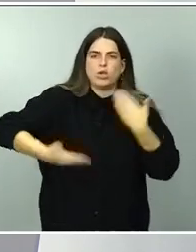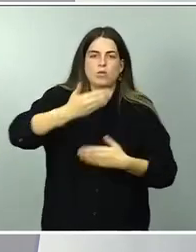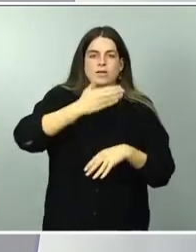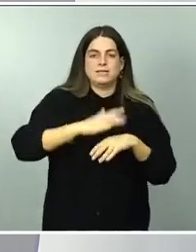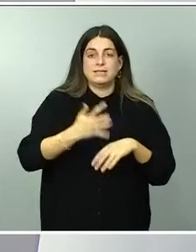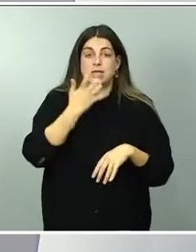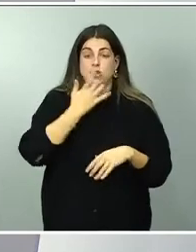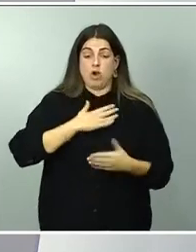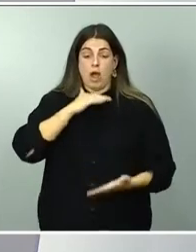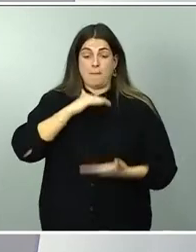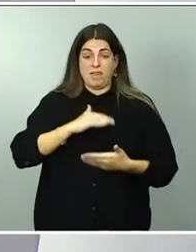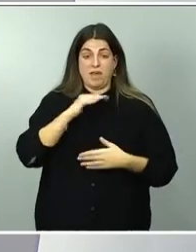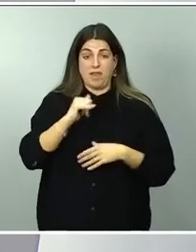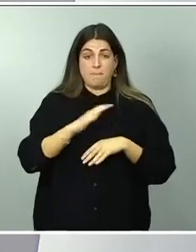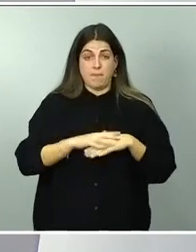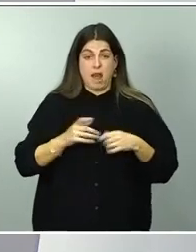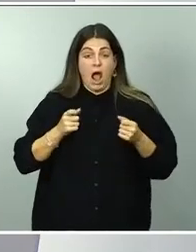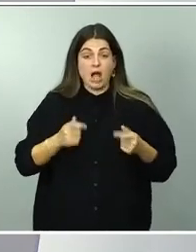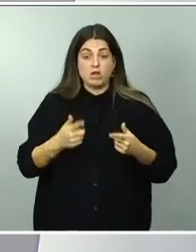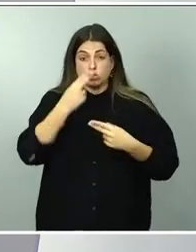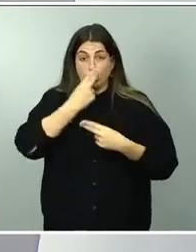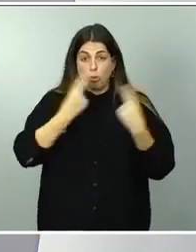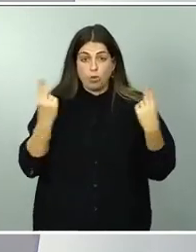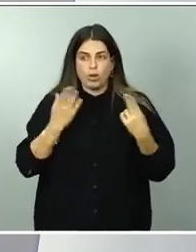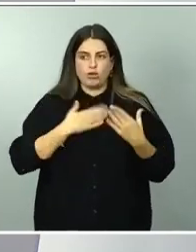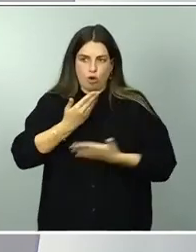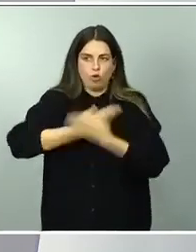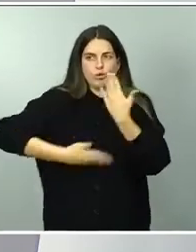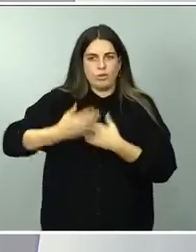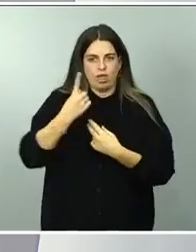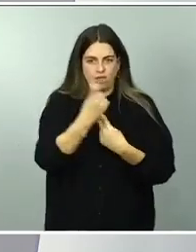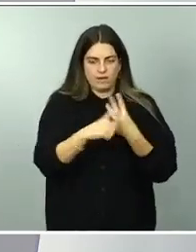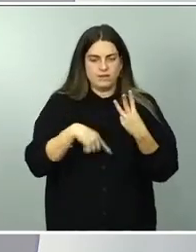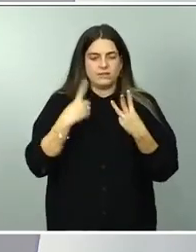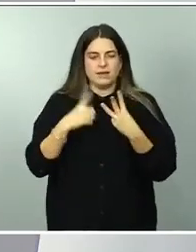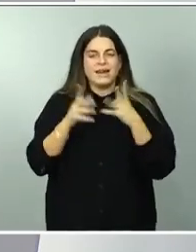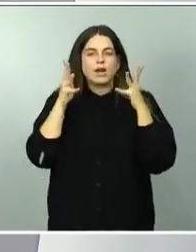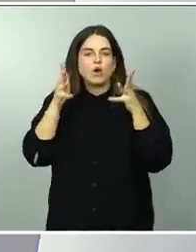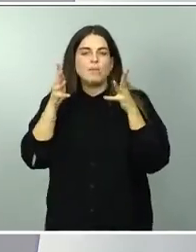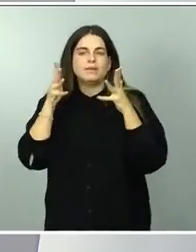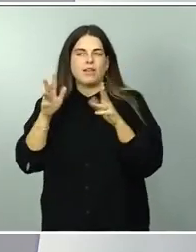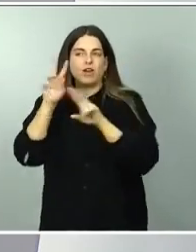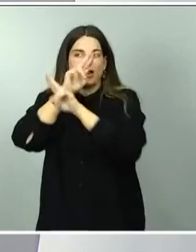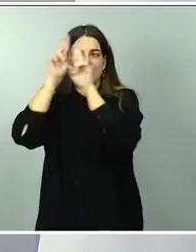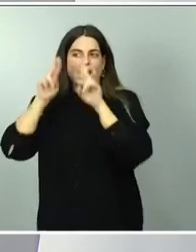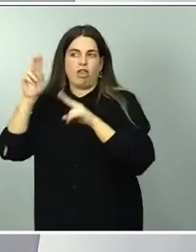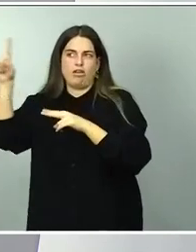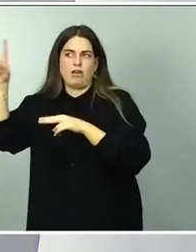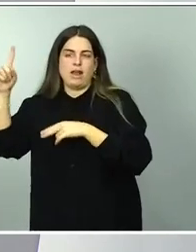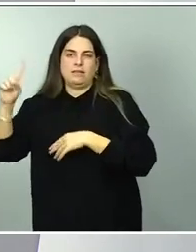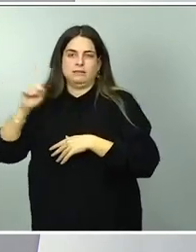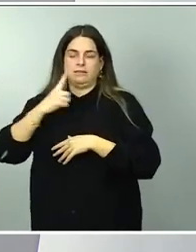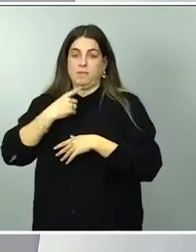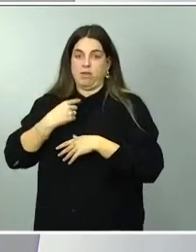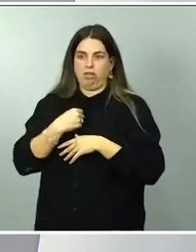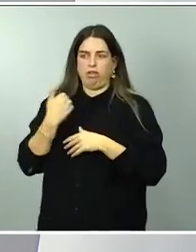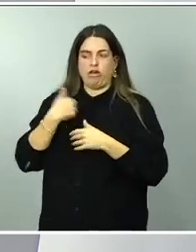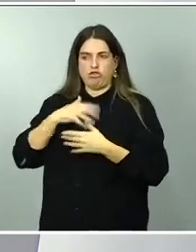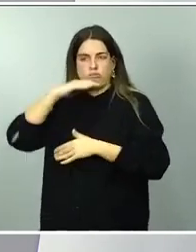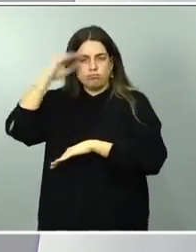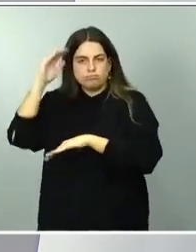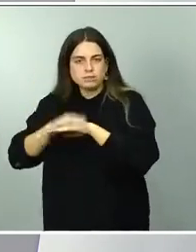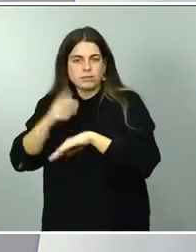gasto público. En tercer lugar, seguimos las recomendaciones internacionales para pedir un mayor esfuerzo a quienes están